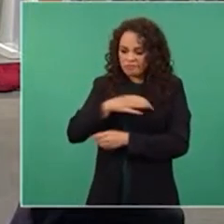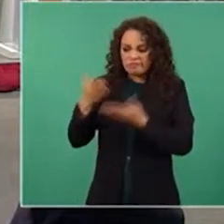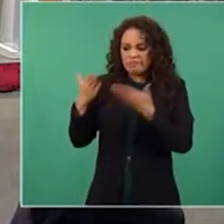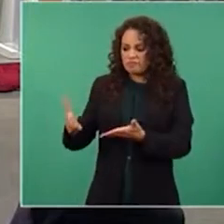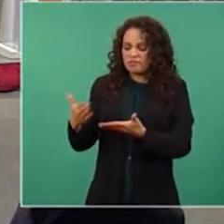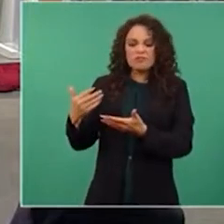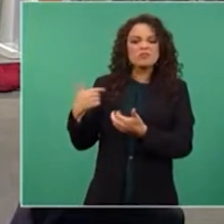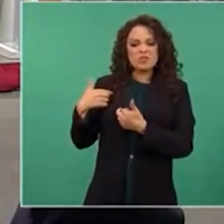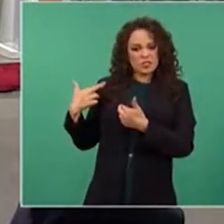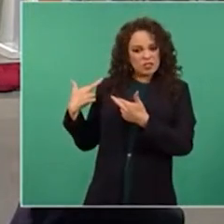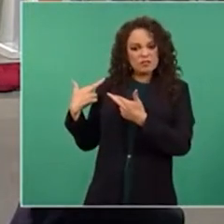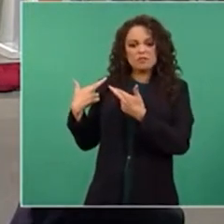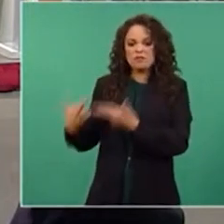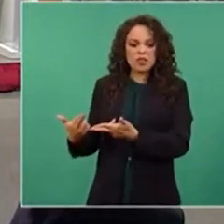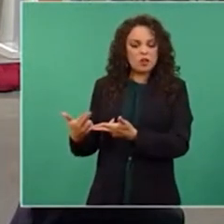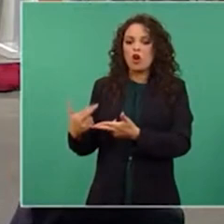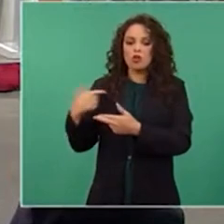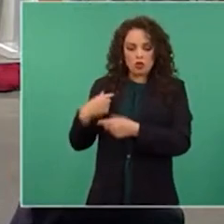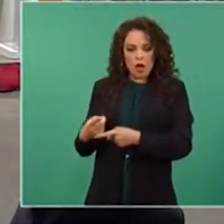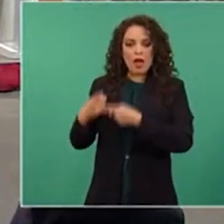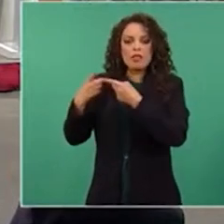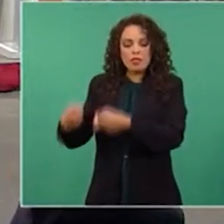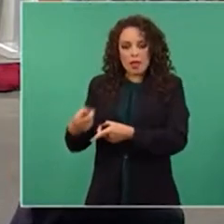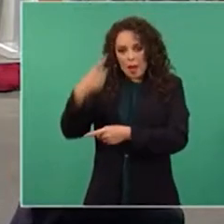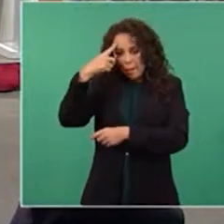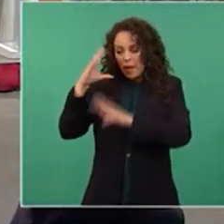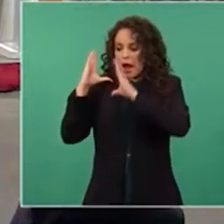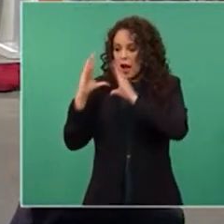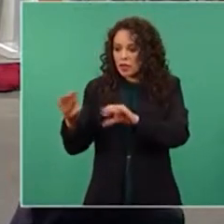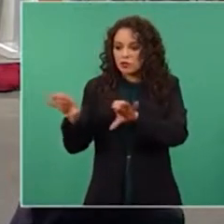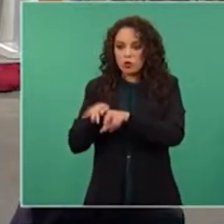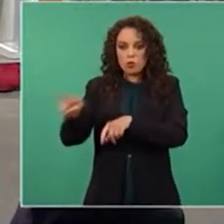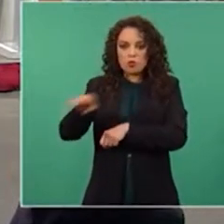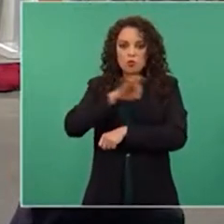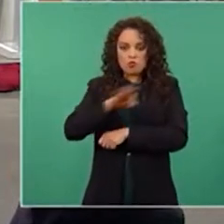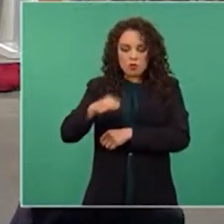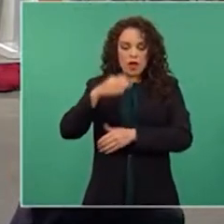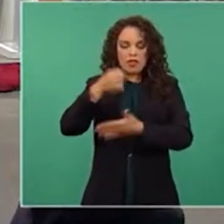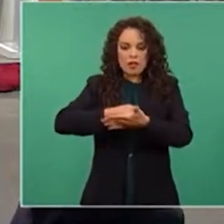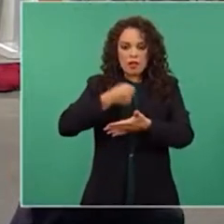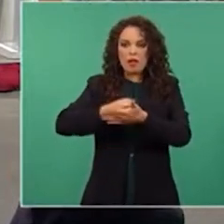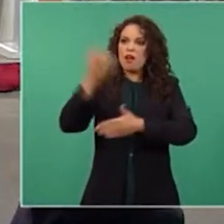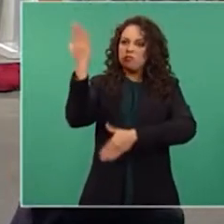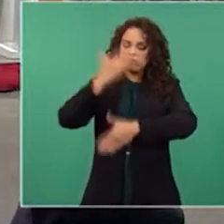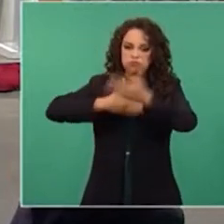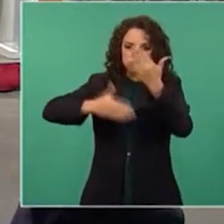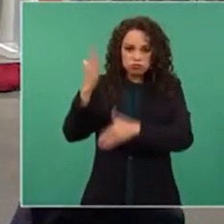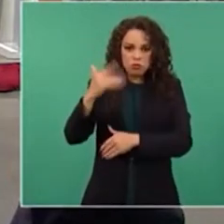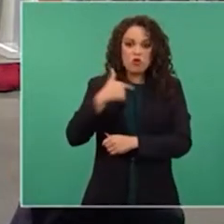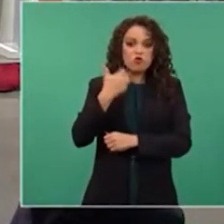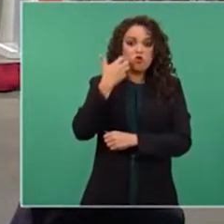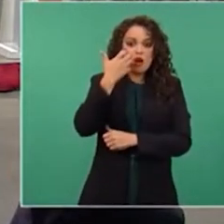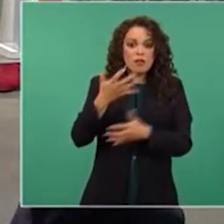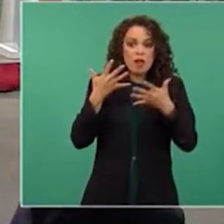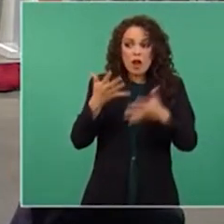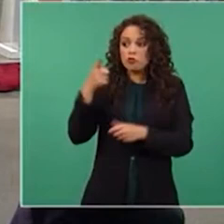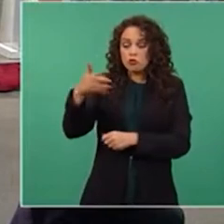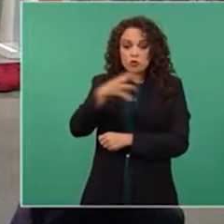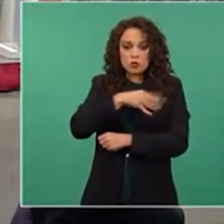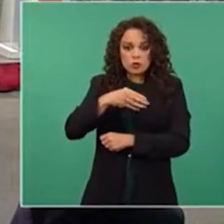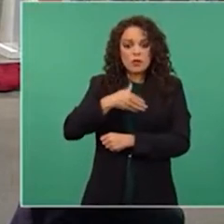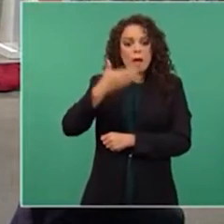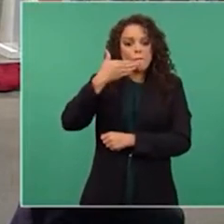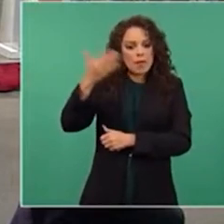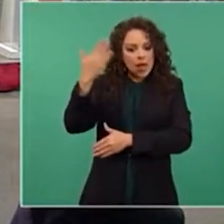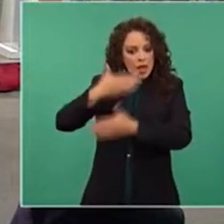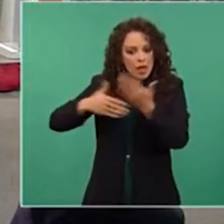herramientas para que crezcan y para que lleguen a donde ustedes deseen. Quiero que a sus hijos les vaya bien. Quiero que a la